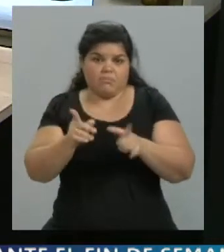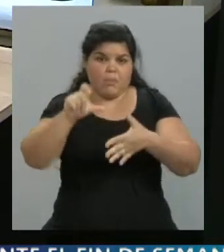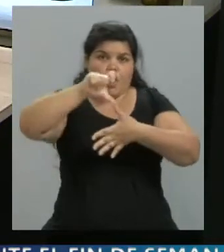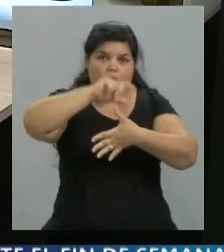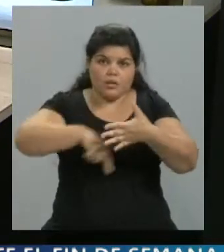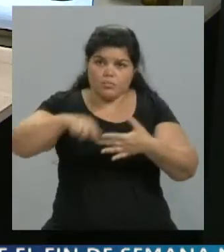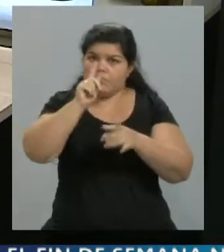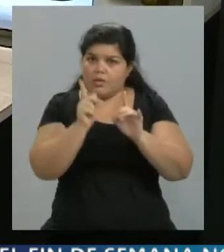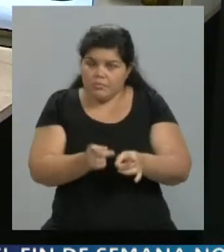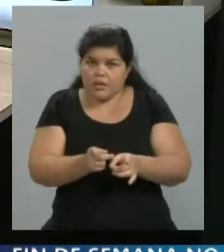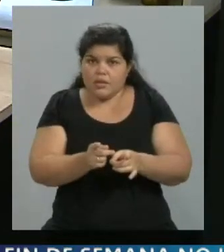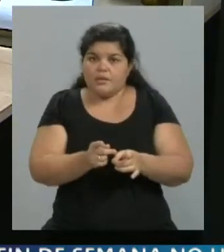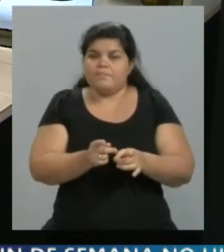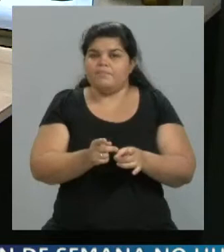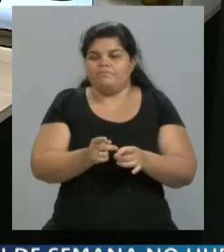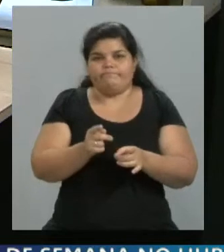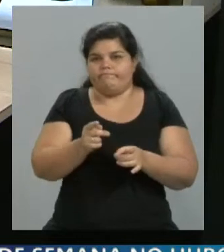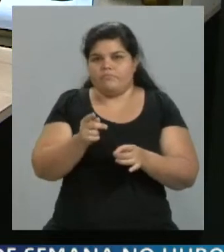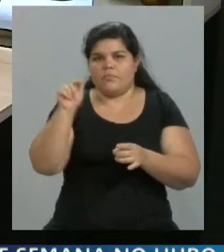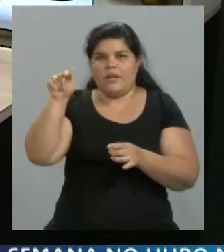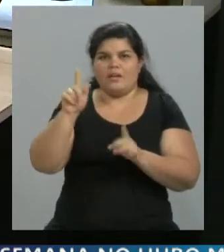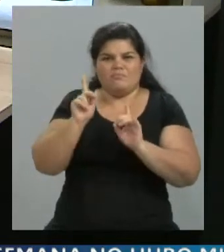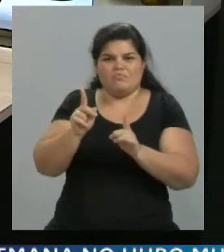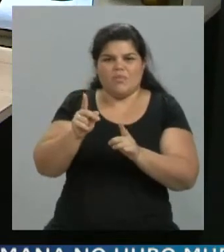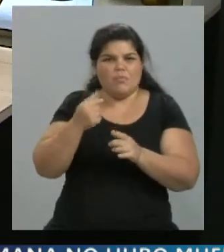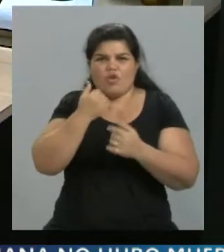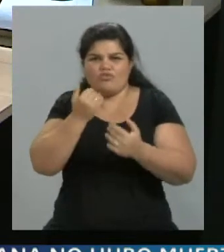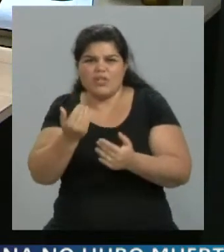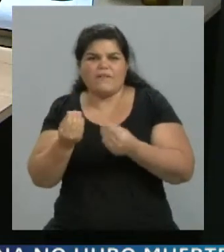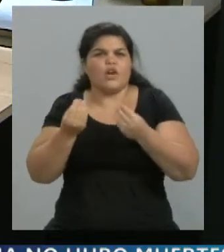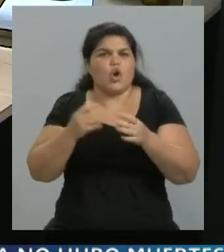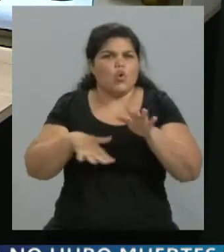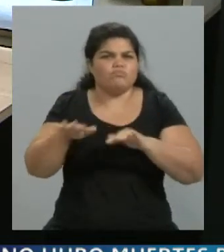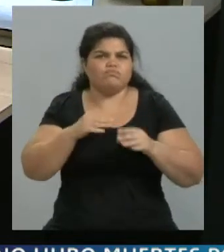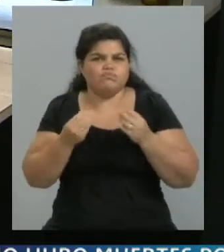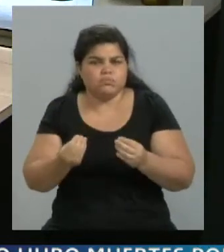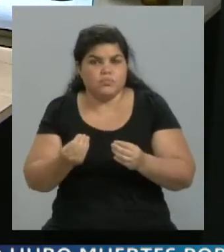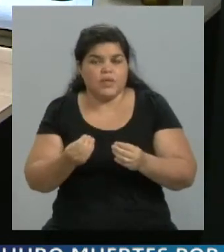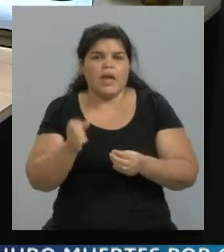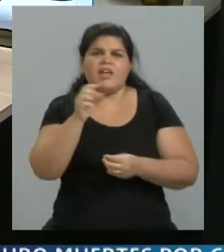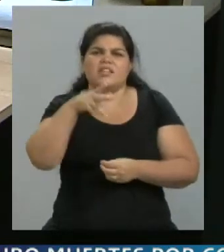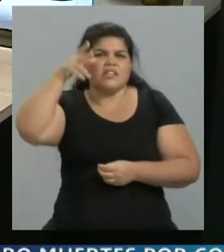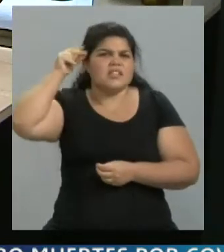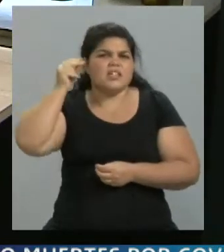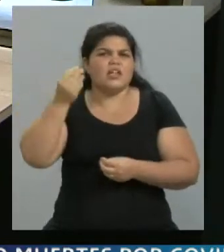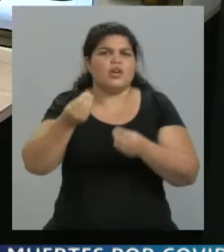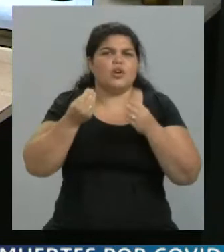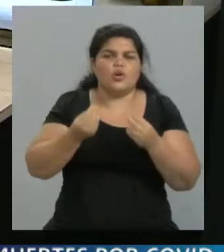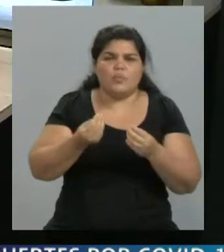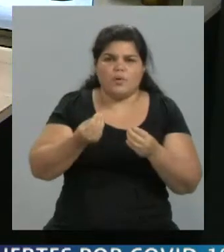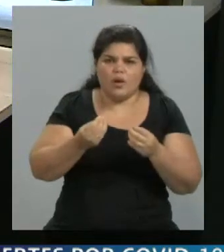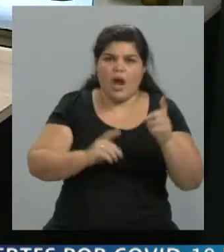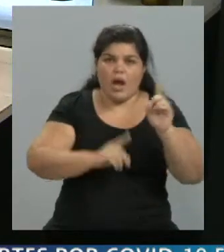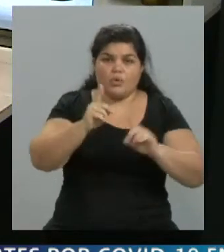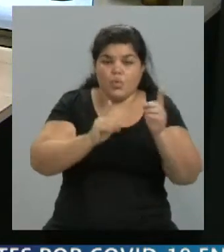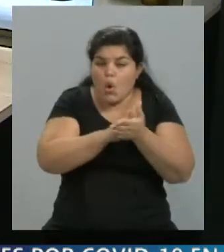poco más, podríamos decir, lejos de esa situación. ¿Cómo está el tema de las variantes en Chile? ¿Ya tienen varios casos o está como